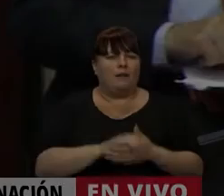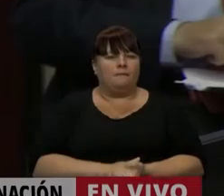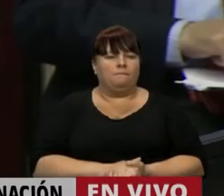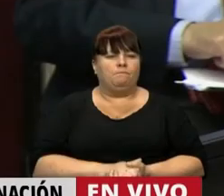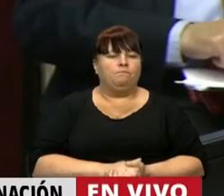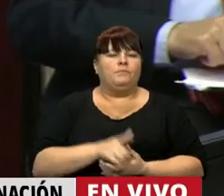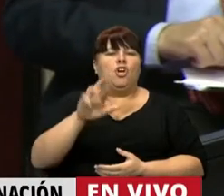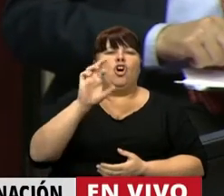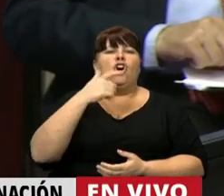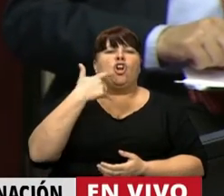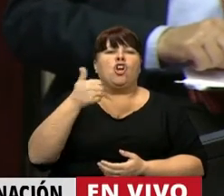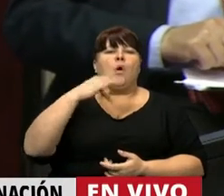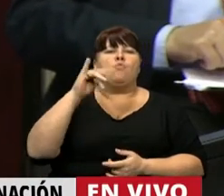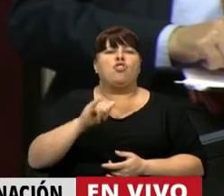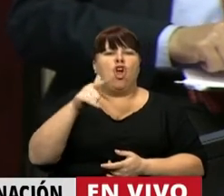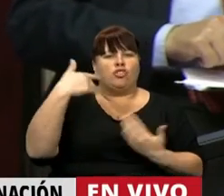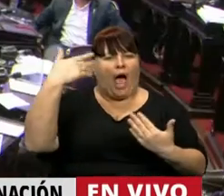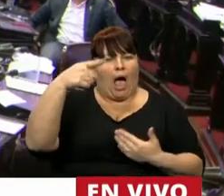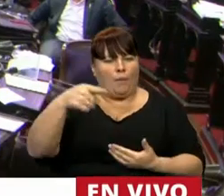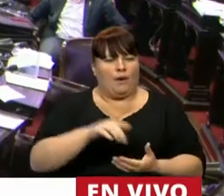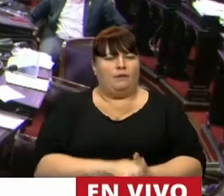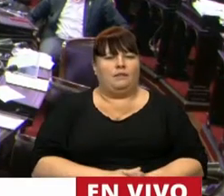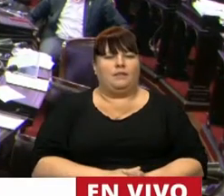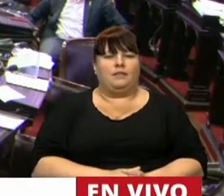Diputada Rosa Muñoz, en el uso de la palabra.